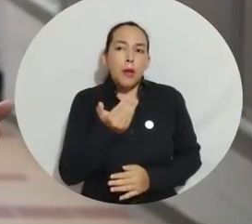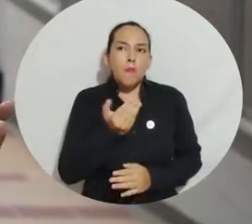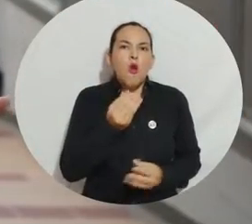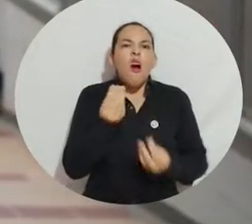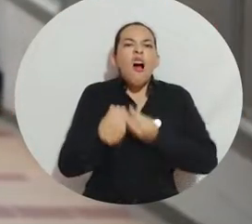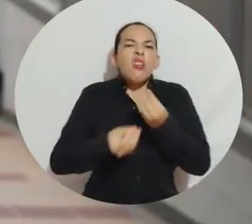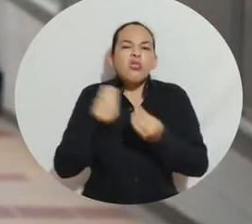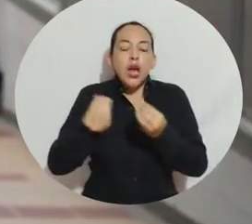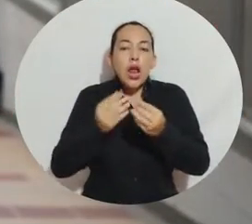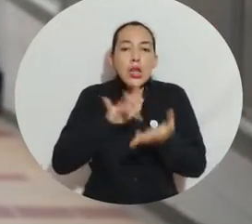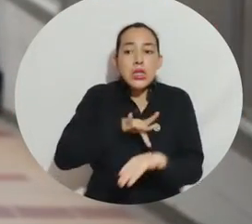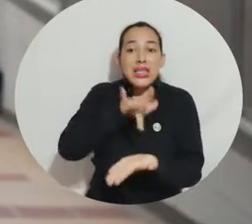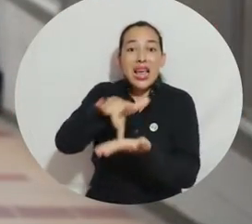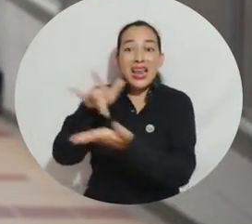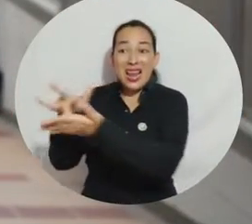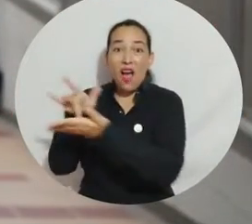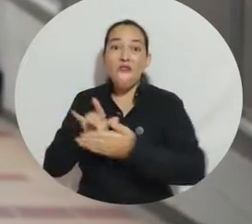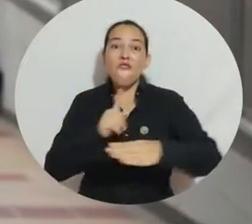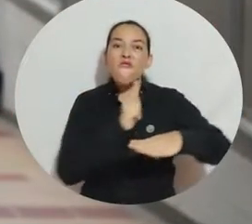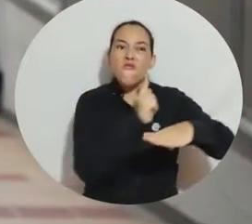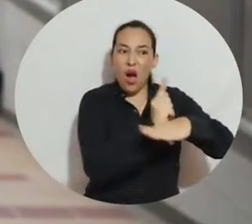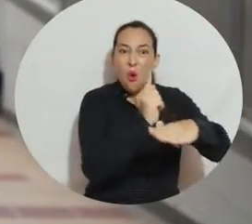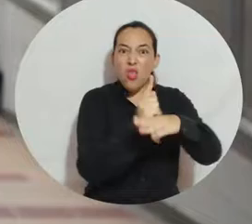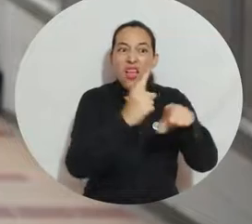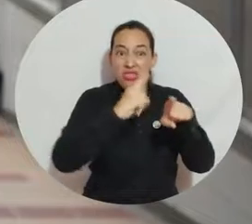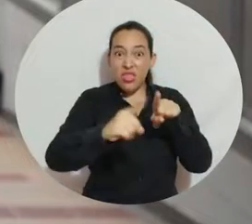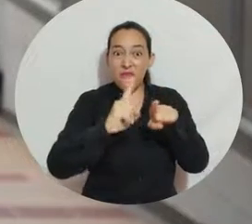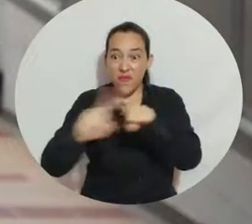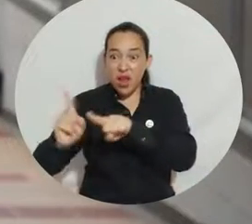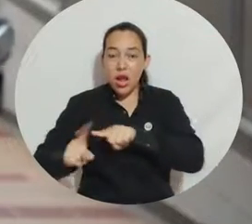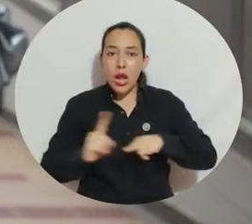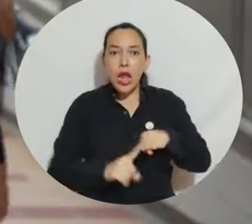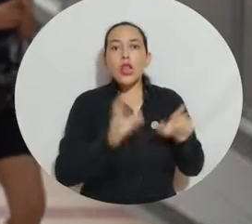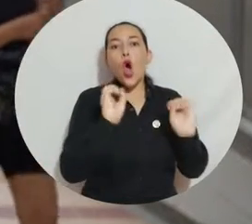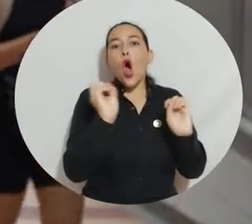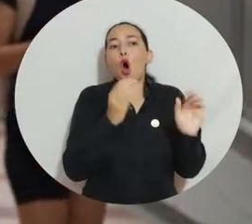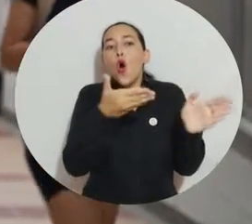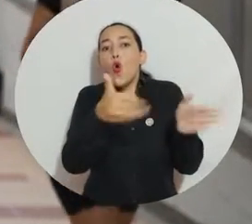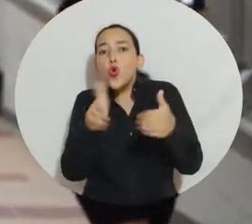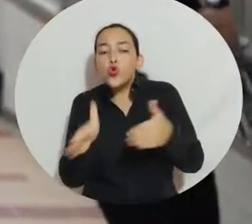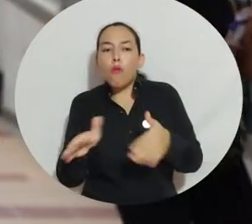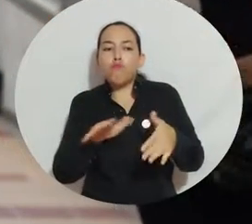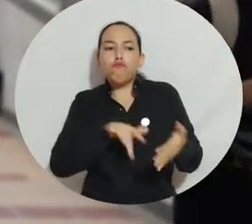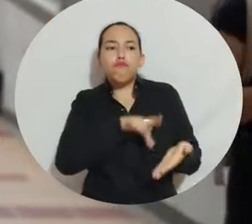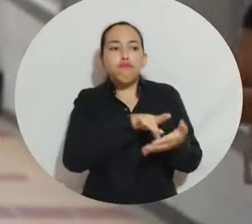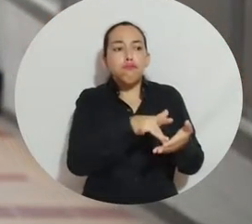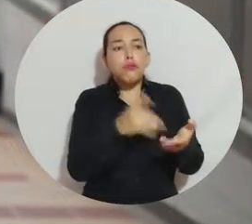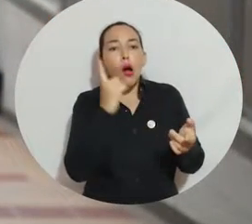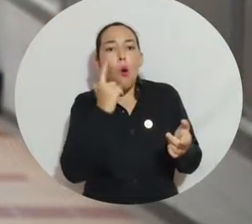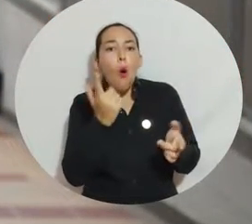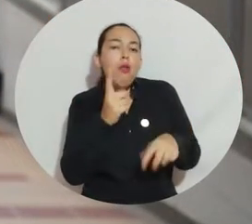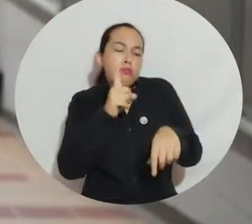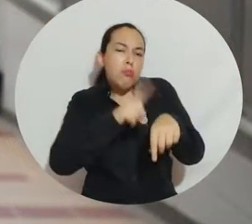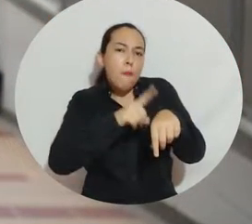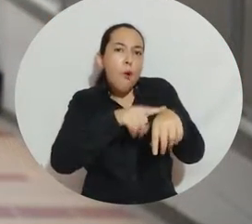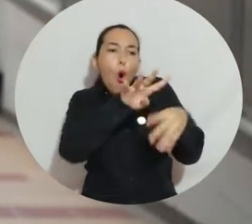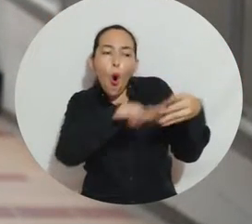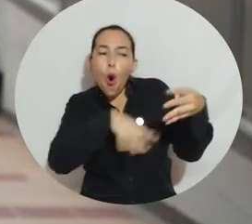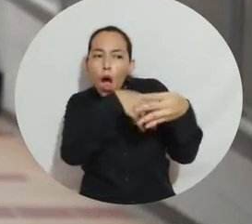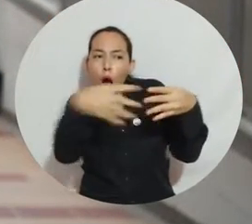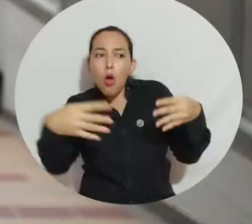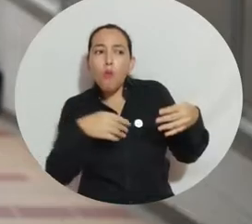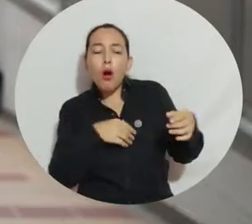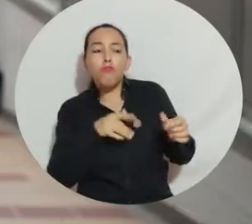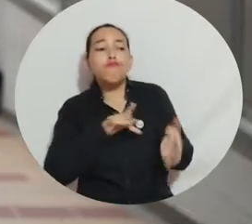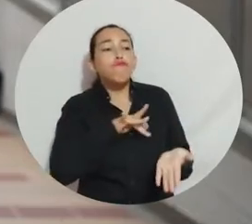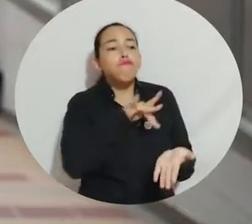saloneos, en donde pues vamos a todos los cursos de la facultad o en los horarios disponibles para